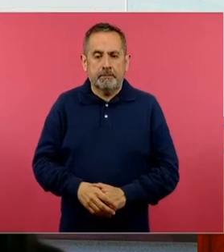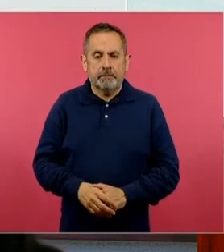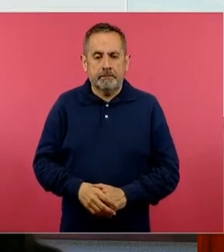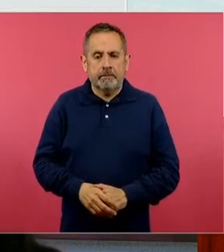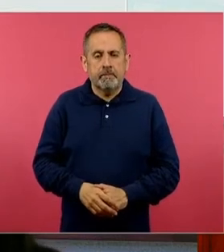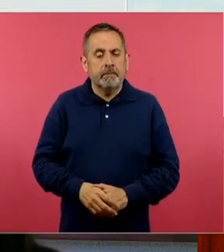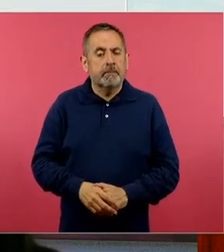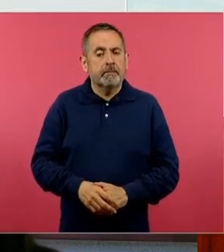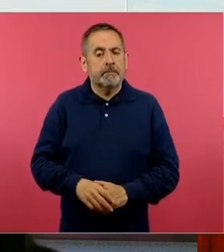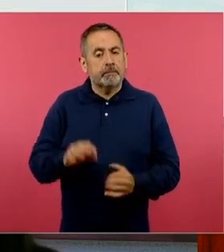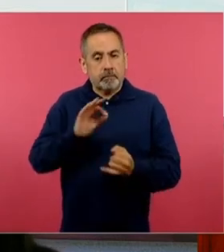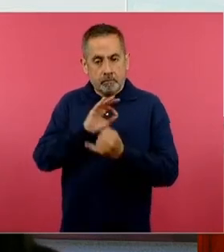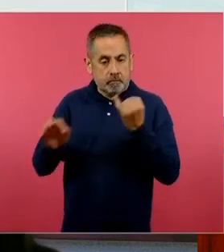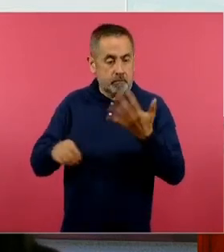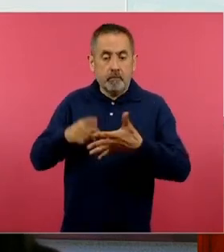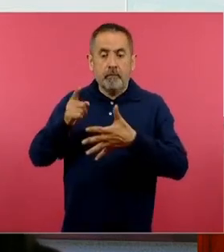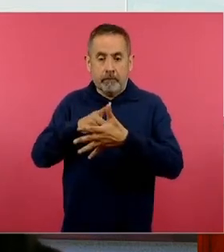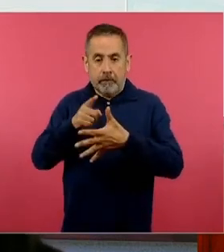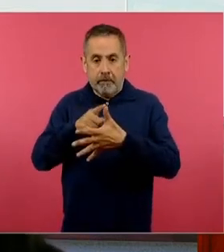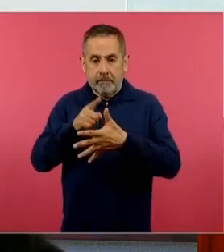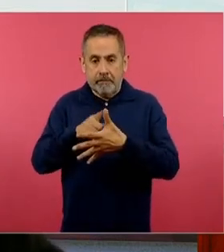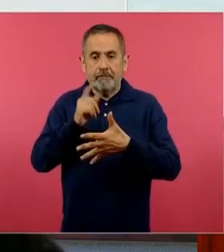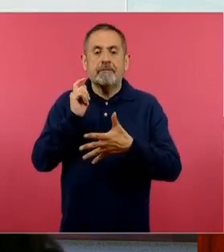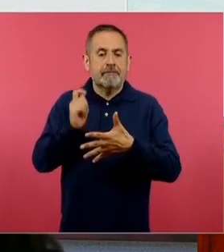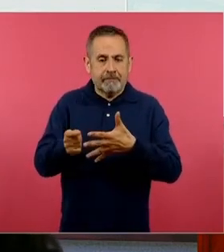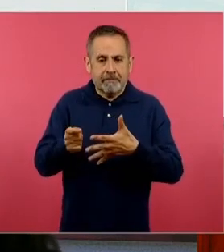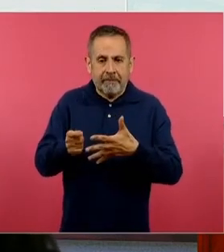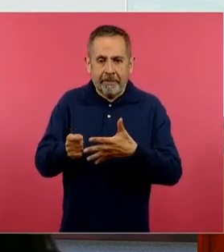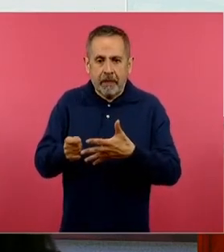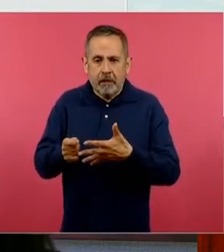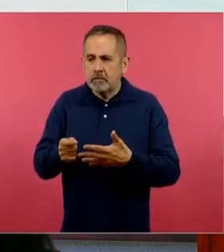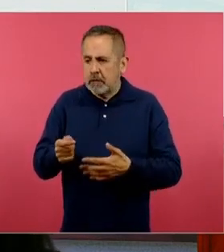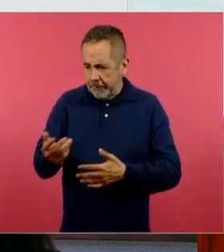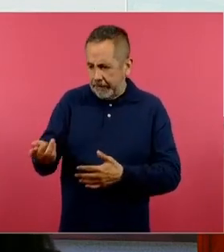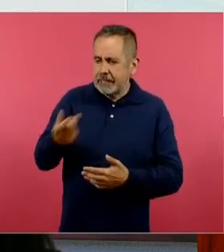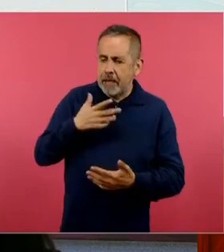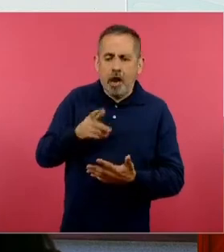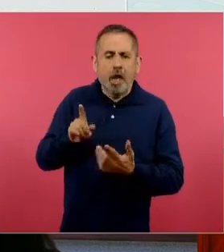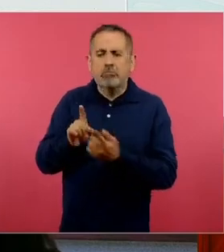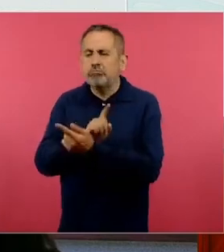Finalmente, en esta última etapa de este proyecto por indagación, ellos van a poder